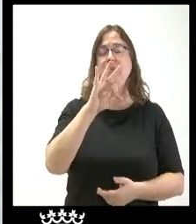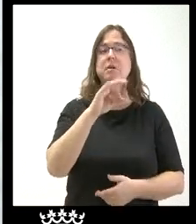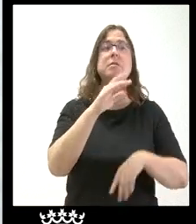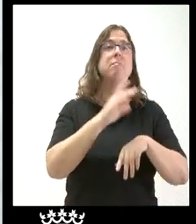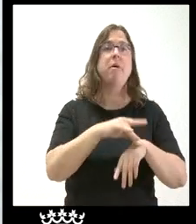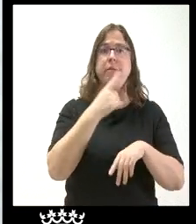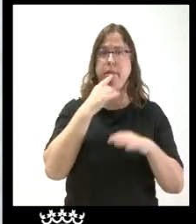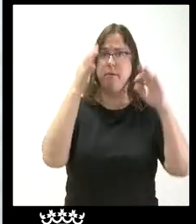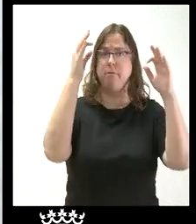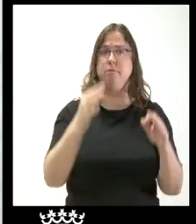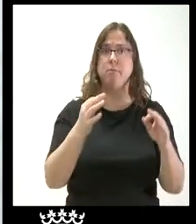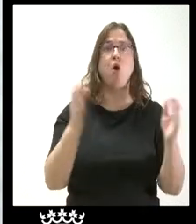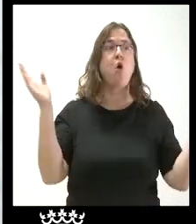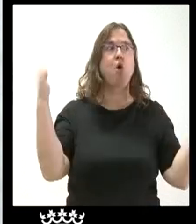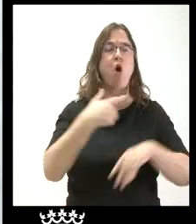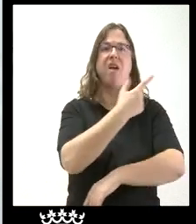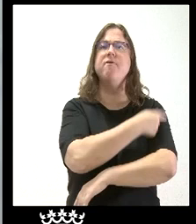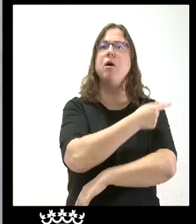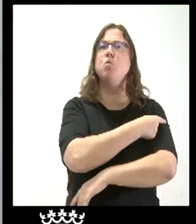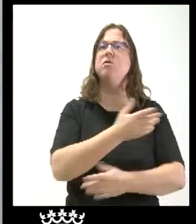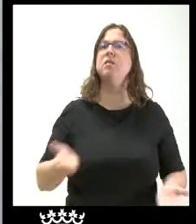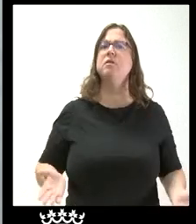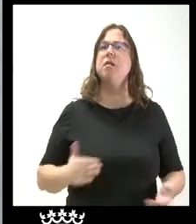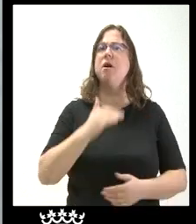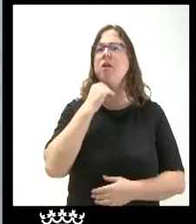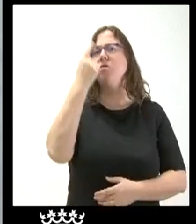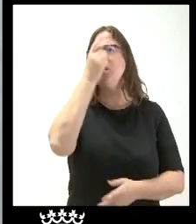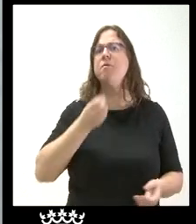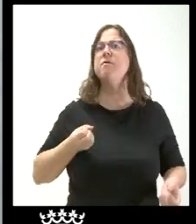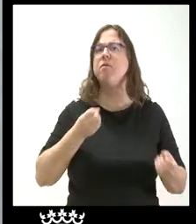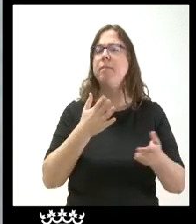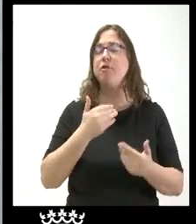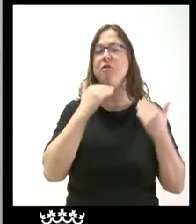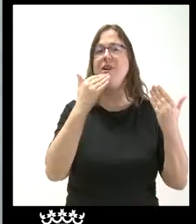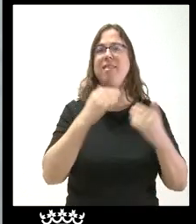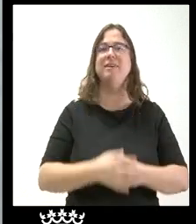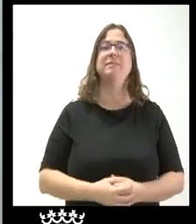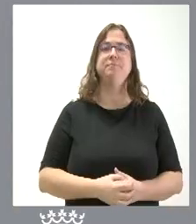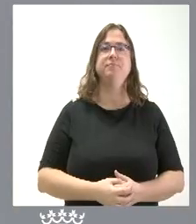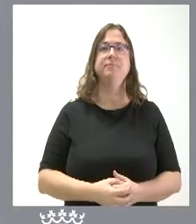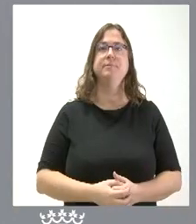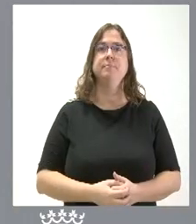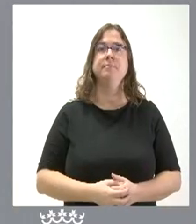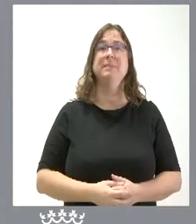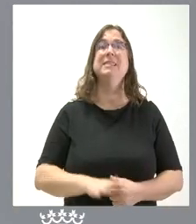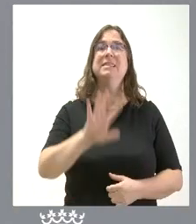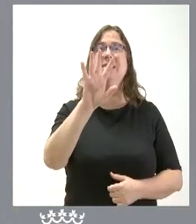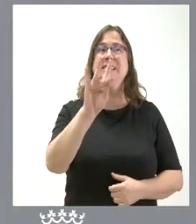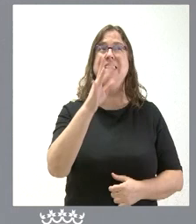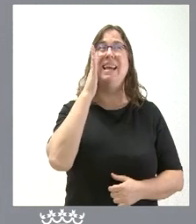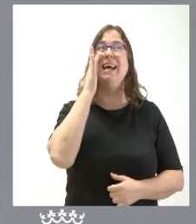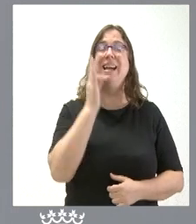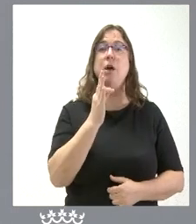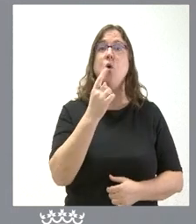han dicho textualmente que no hay vacunas no sé si tienen información al respecto muchas gracias Sí, creo que hubo un